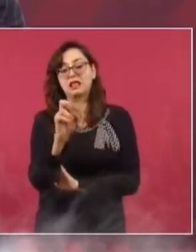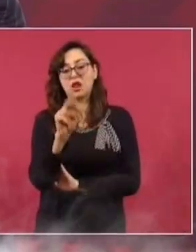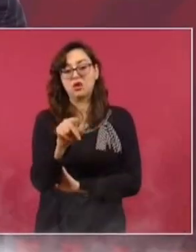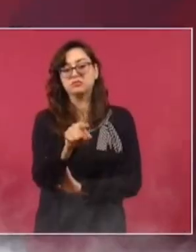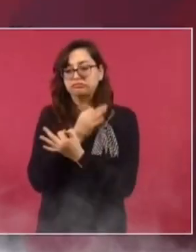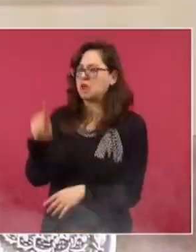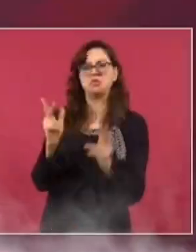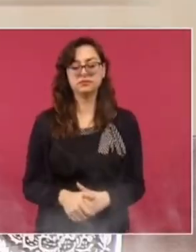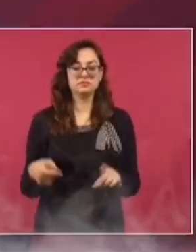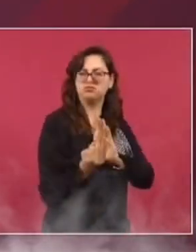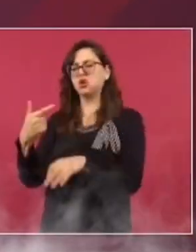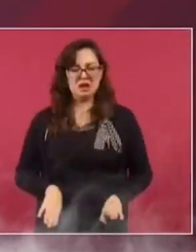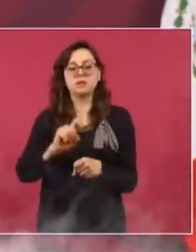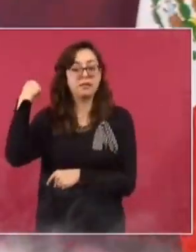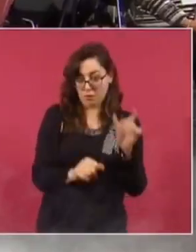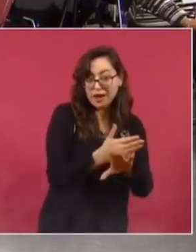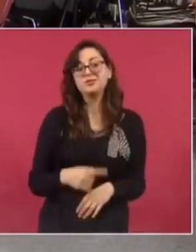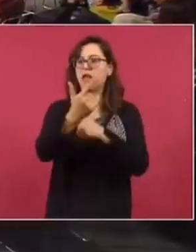para la víctima.